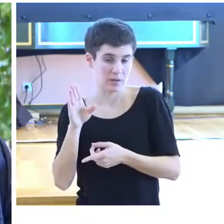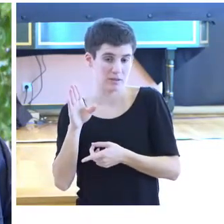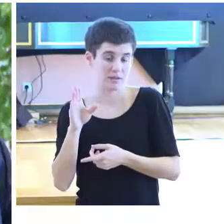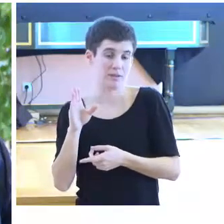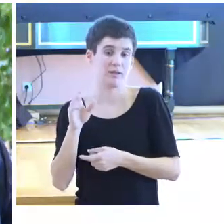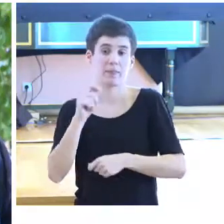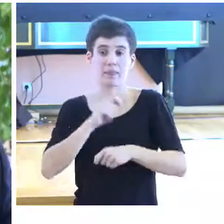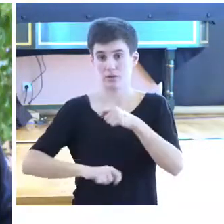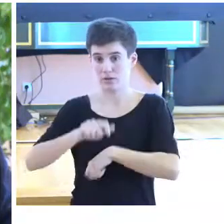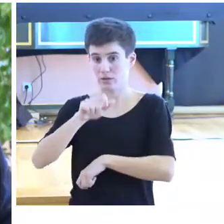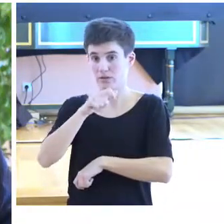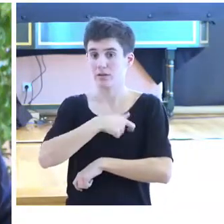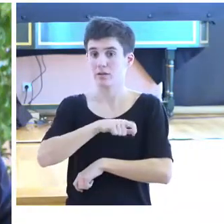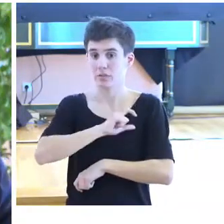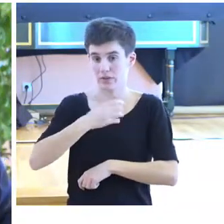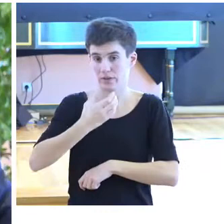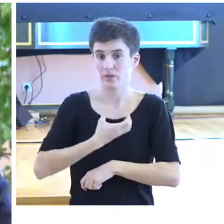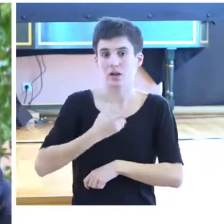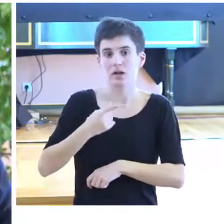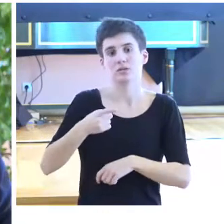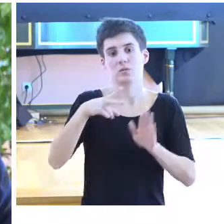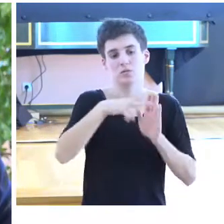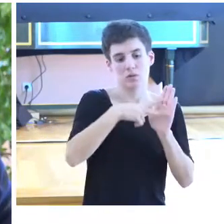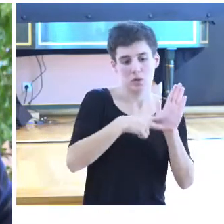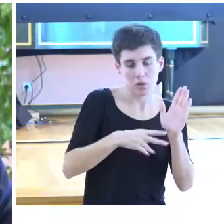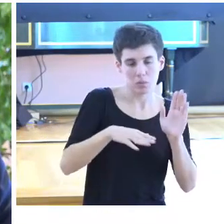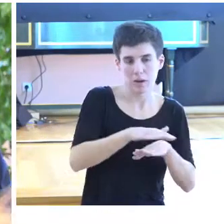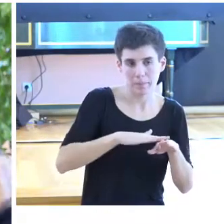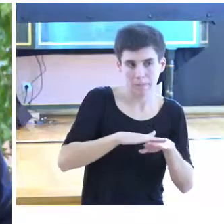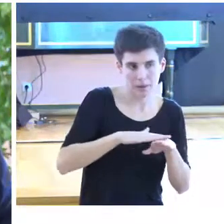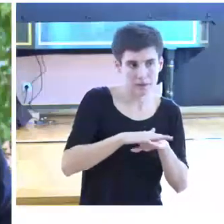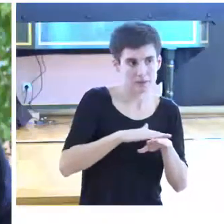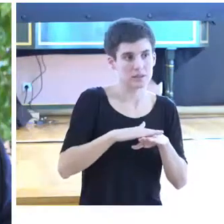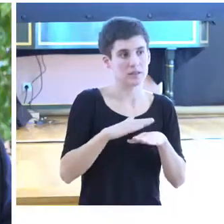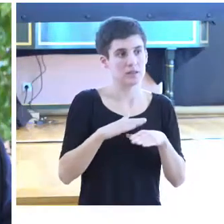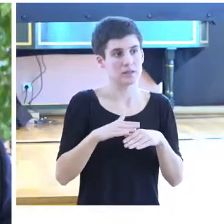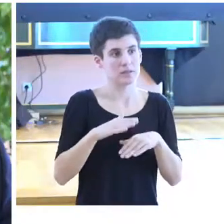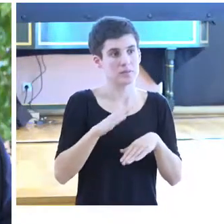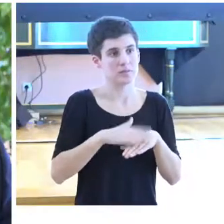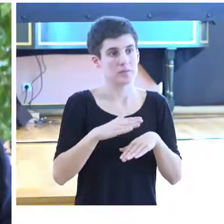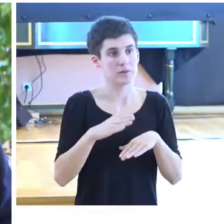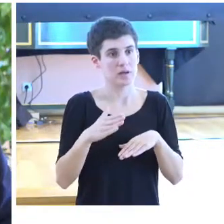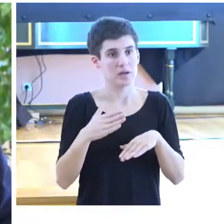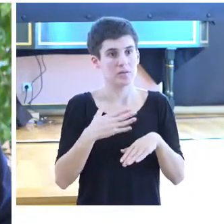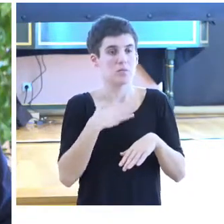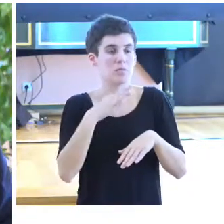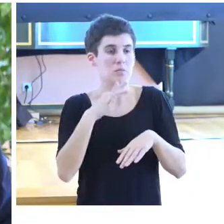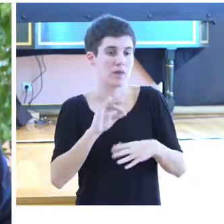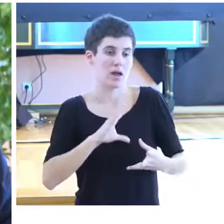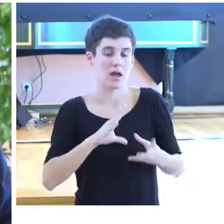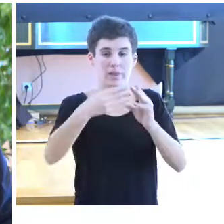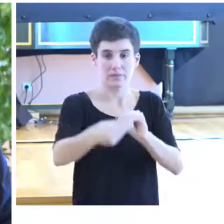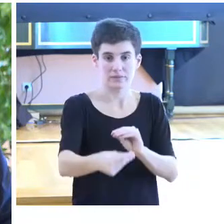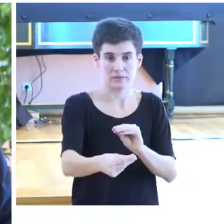Locales elaboraron un reglamento base, una propuesta de reglamento base, para que se pudiera adaptar.